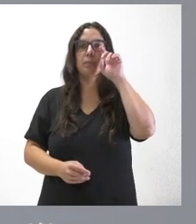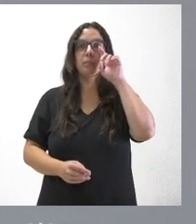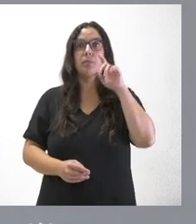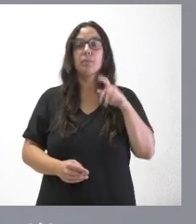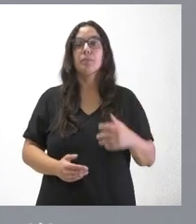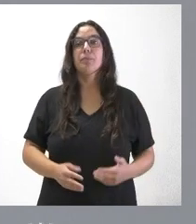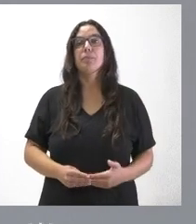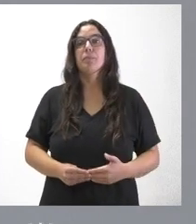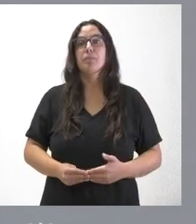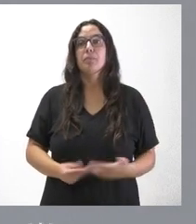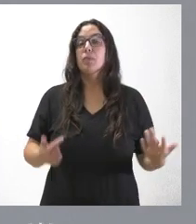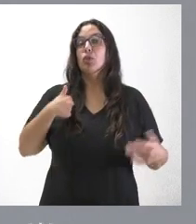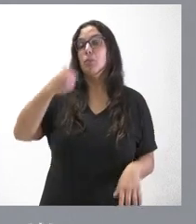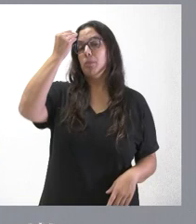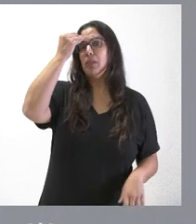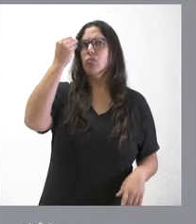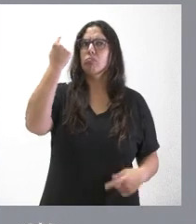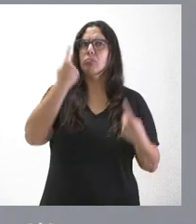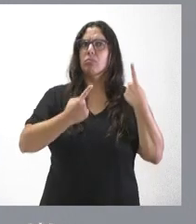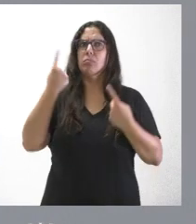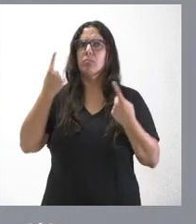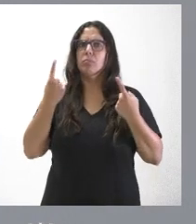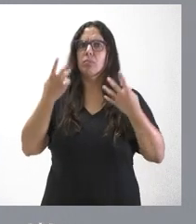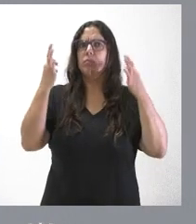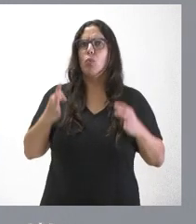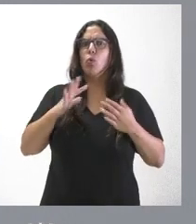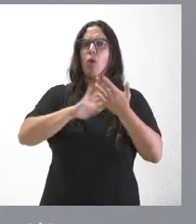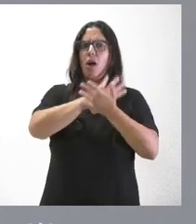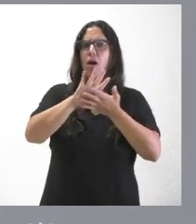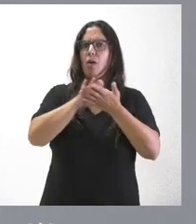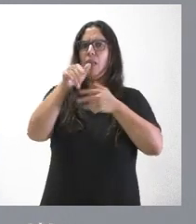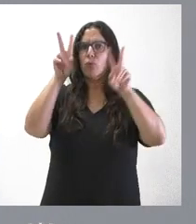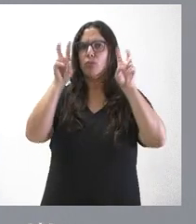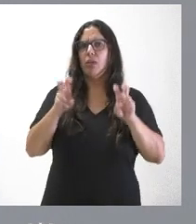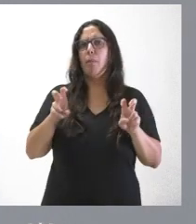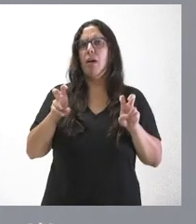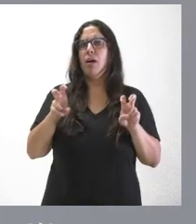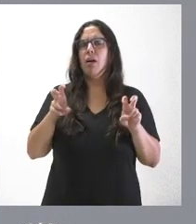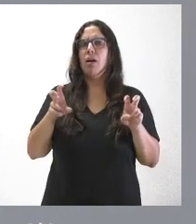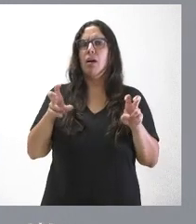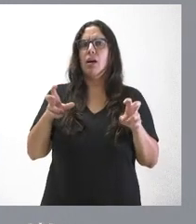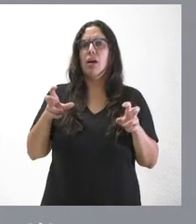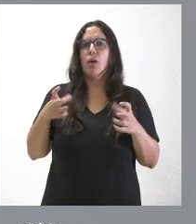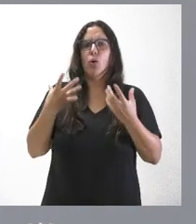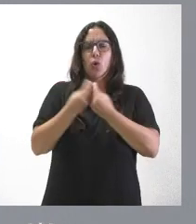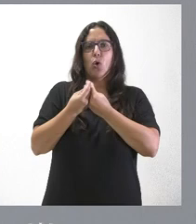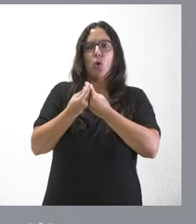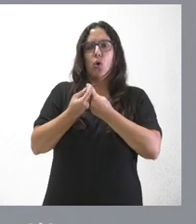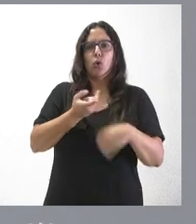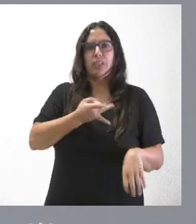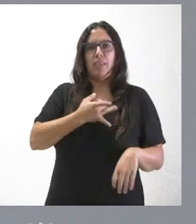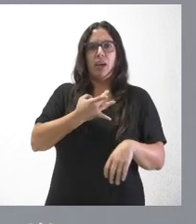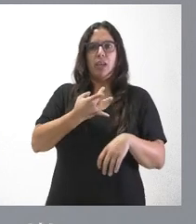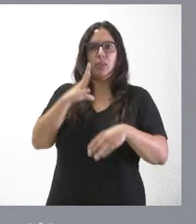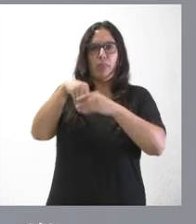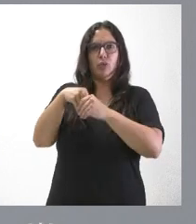Pues yo creo que en alguna ocasión sí que seguramente se ha hablado de ello con los representantes del diálogo